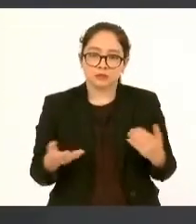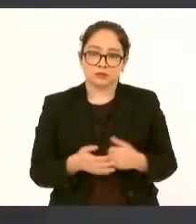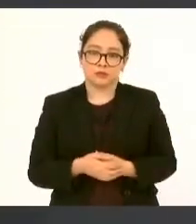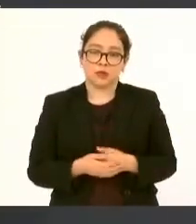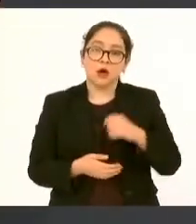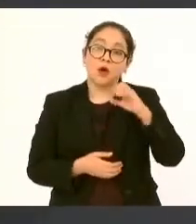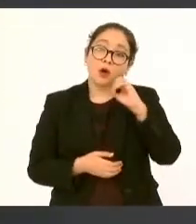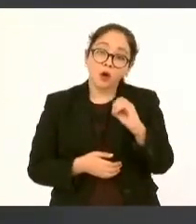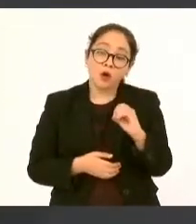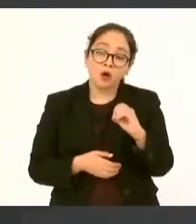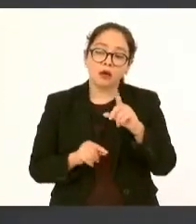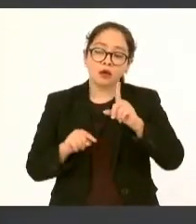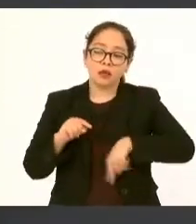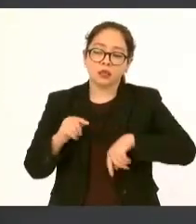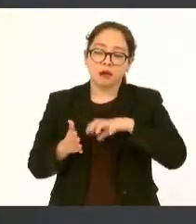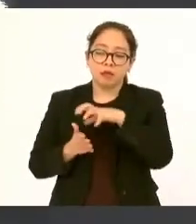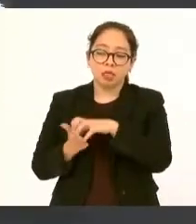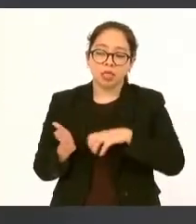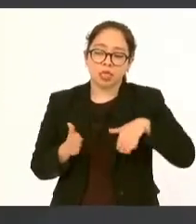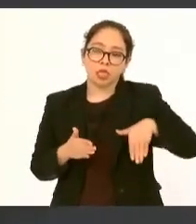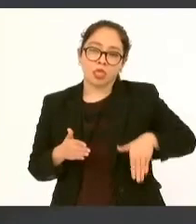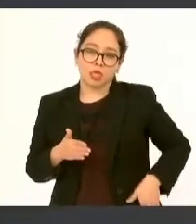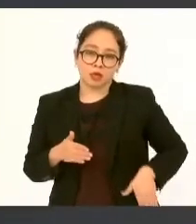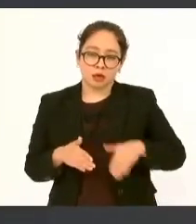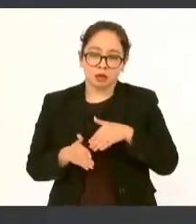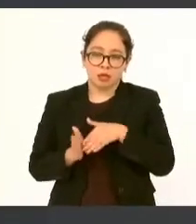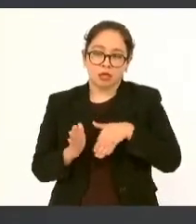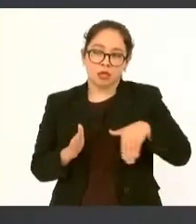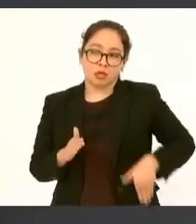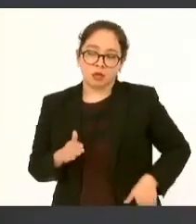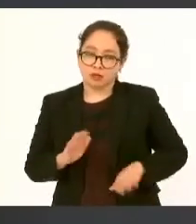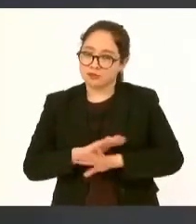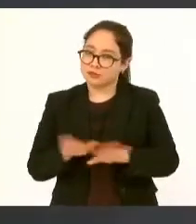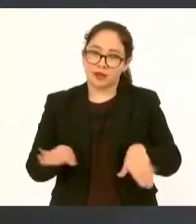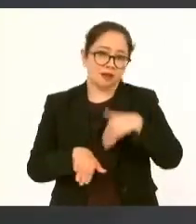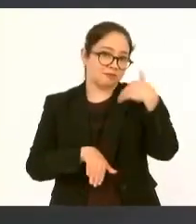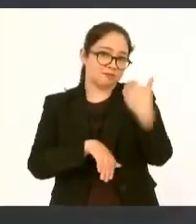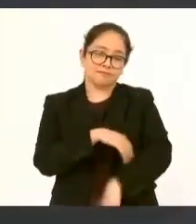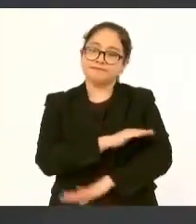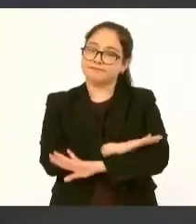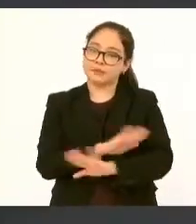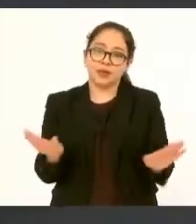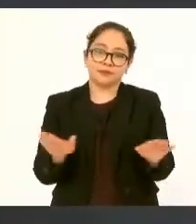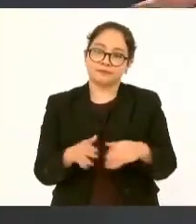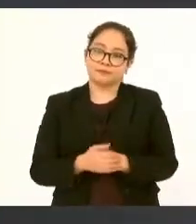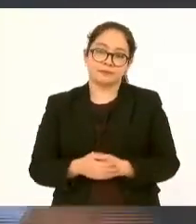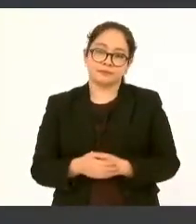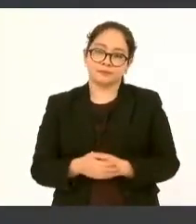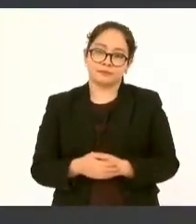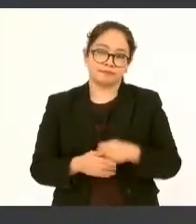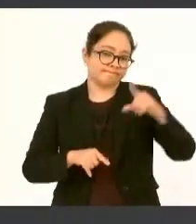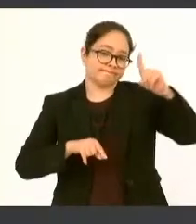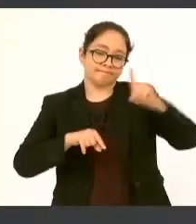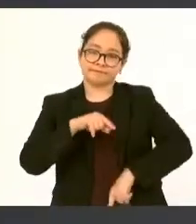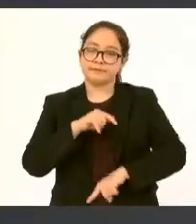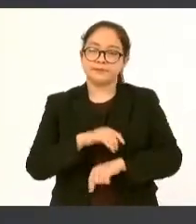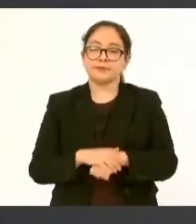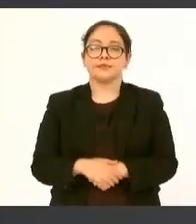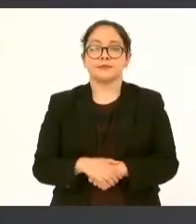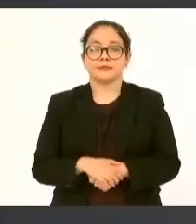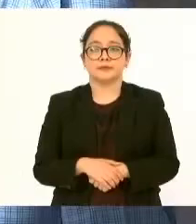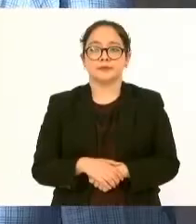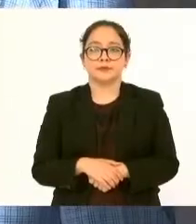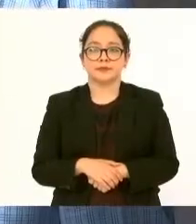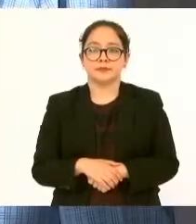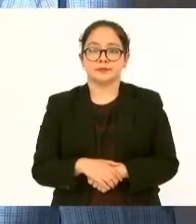incompleto con piquete de ojo ya eso ya se eliminó ahora